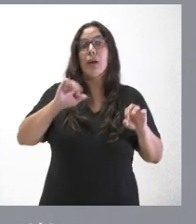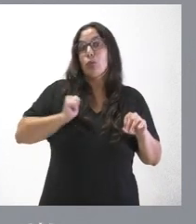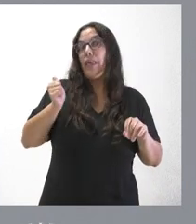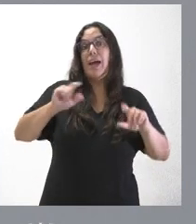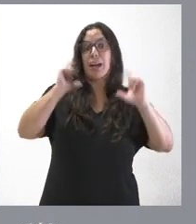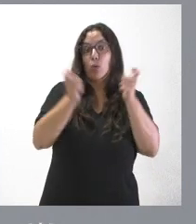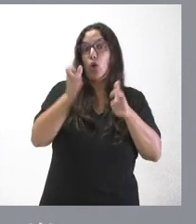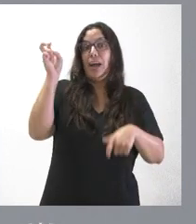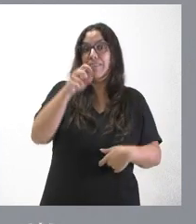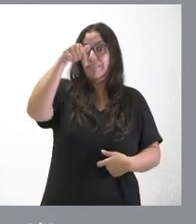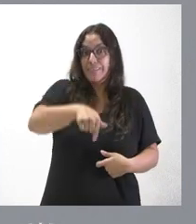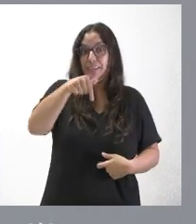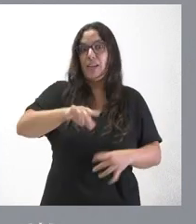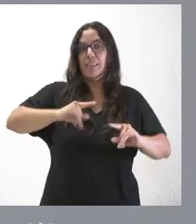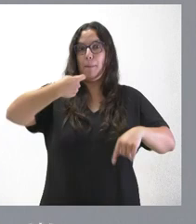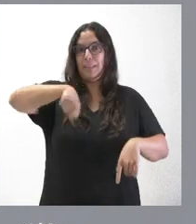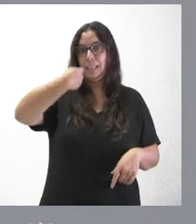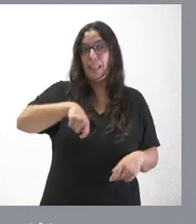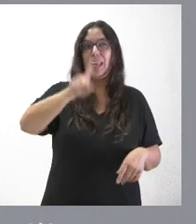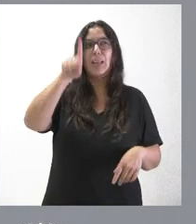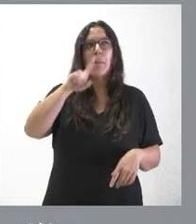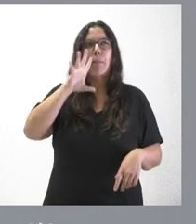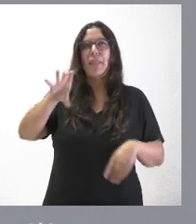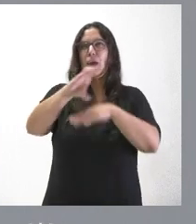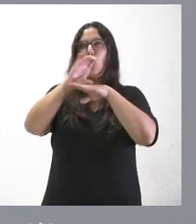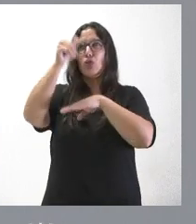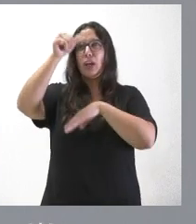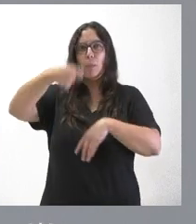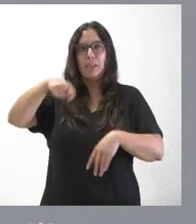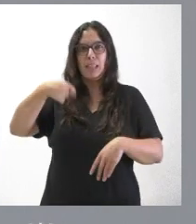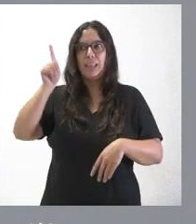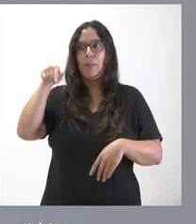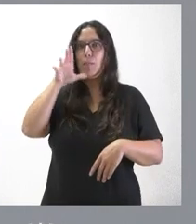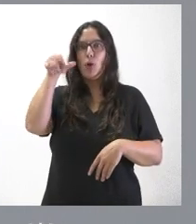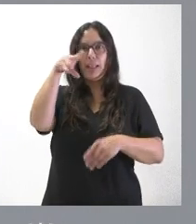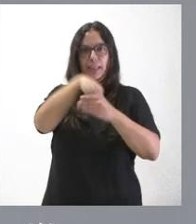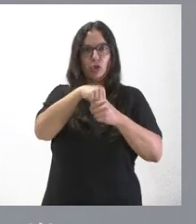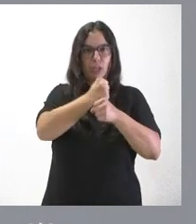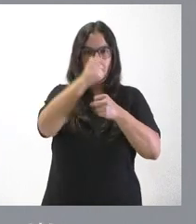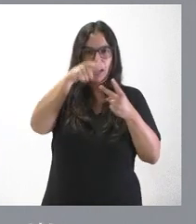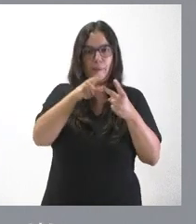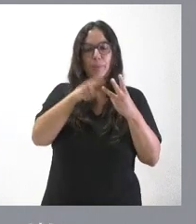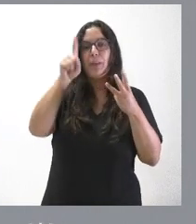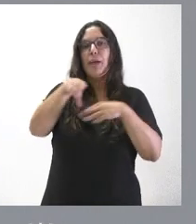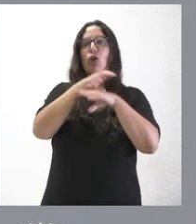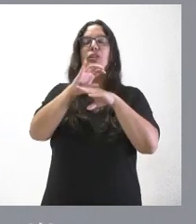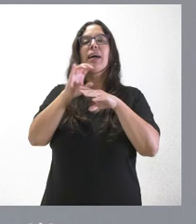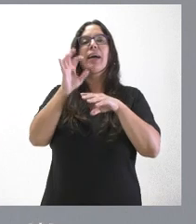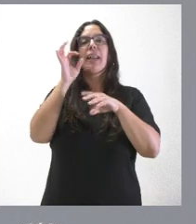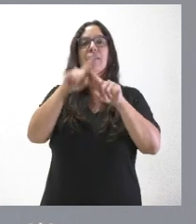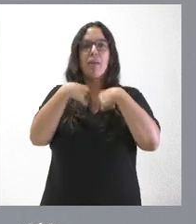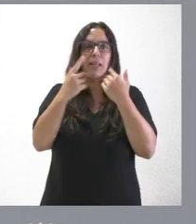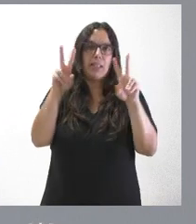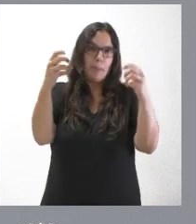en la sede de la Presidencia. Creo que también estuvo el consejero de Presidencia, porque es su lugar de trabajo. Estaba la consejera de Familia, que es la competente en la materia.